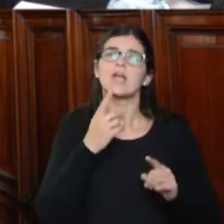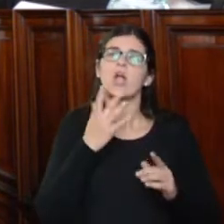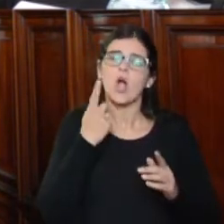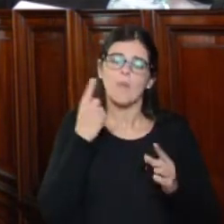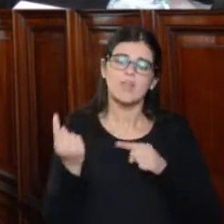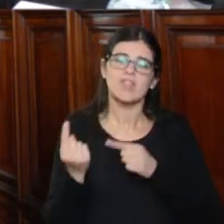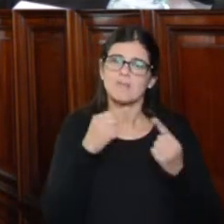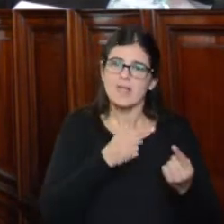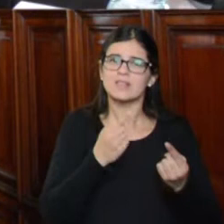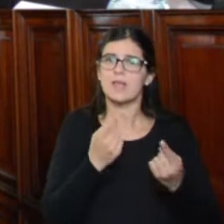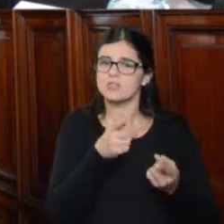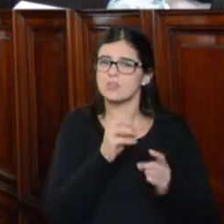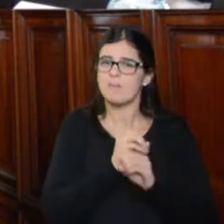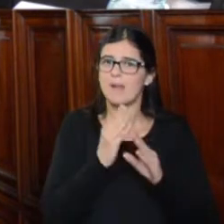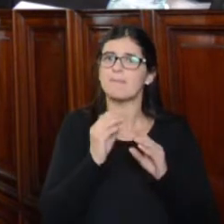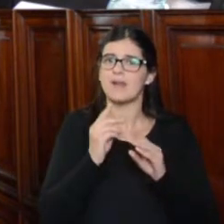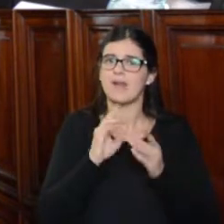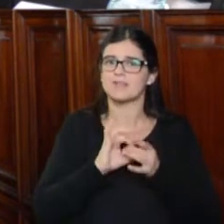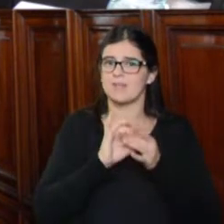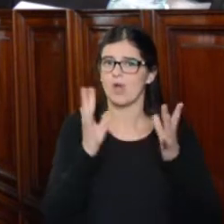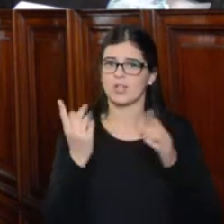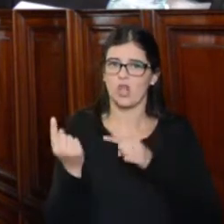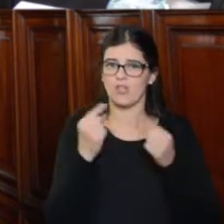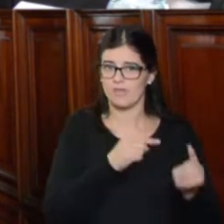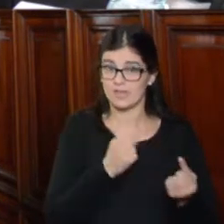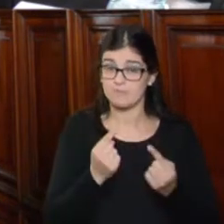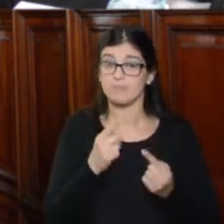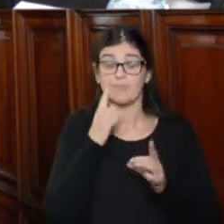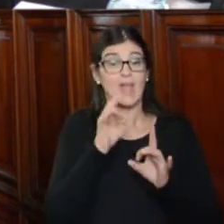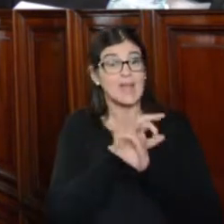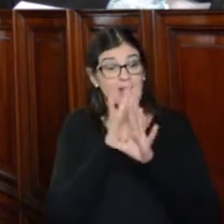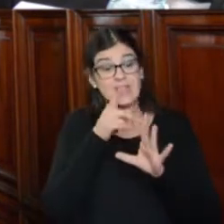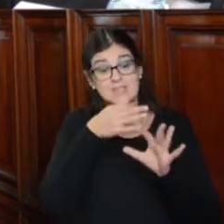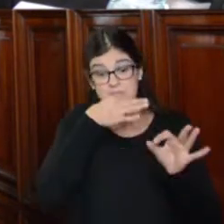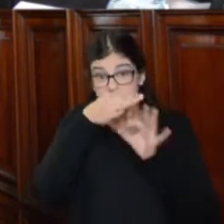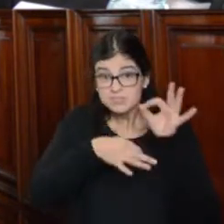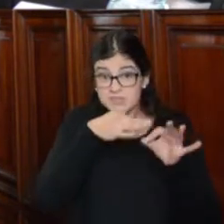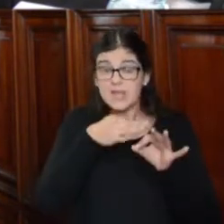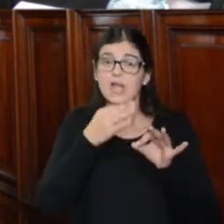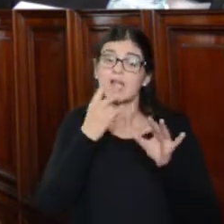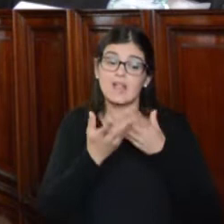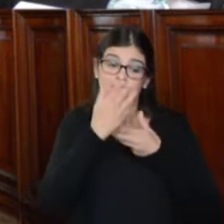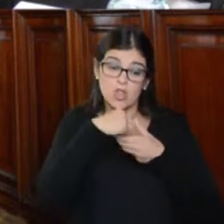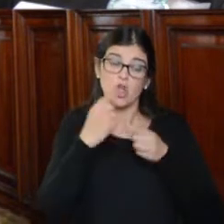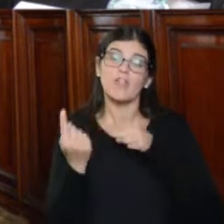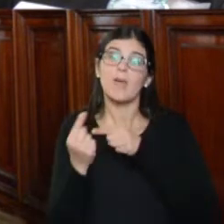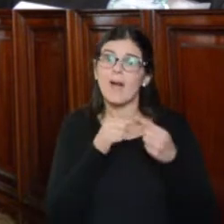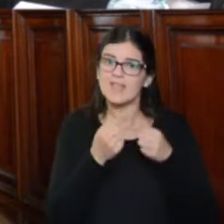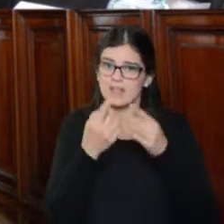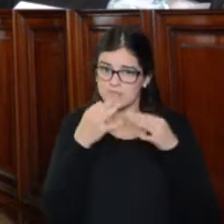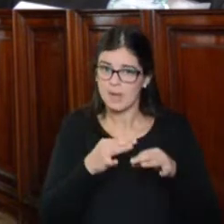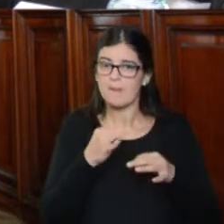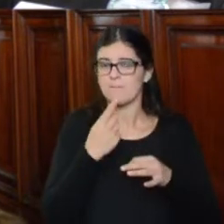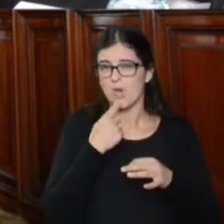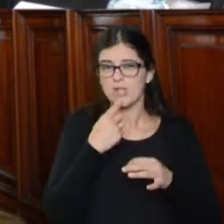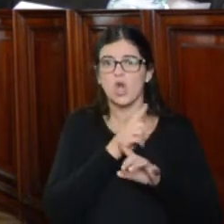del debate democrático. Tan claro es que tales expresiones formaron parte del debate político y